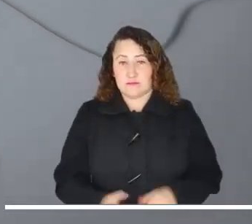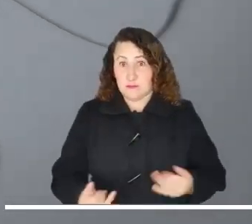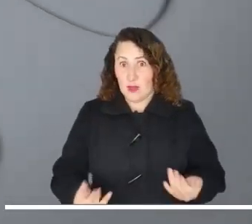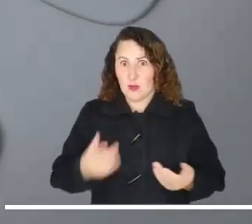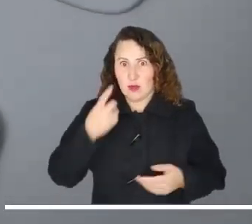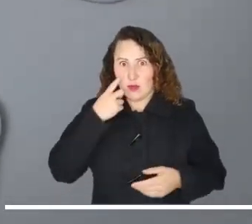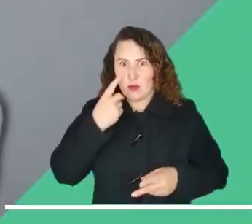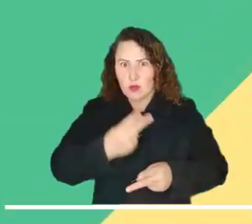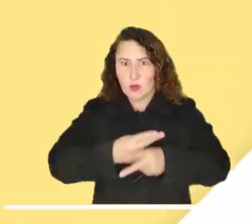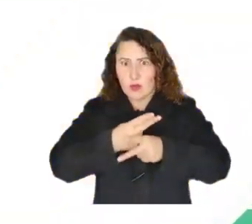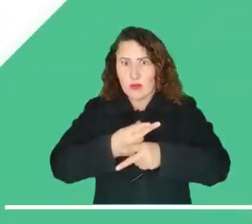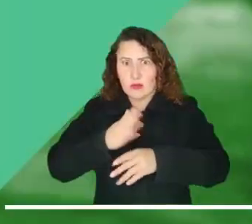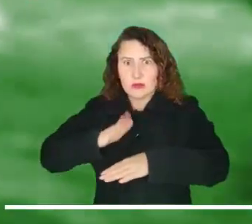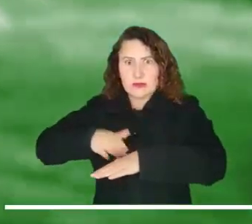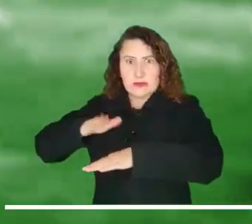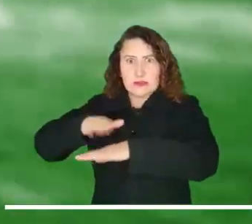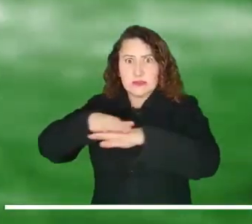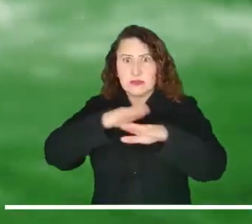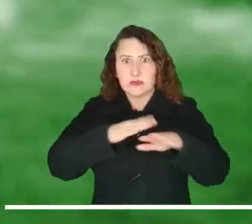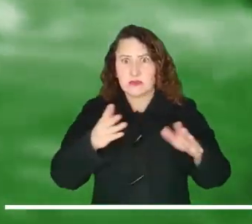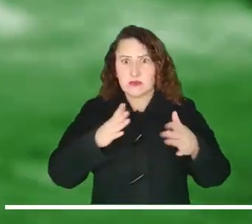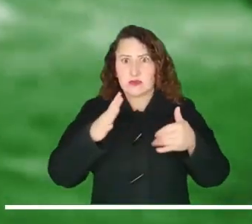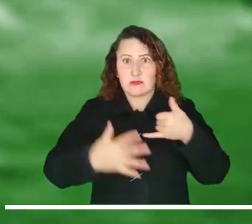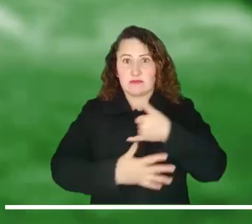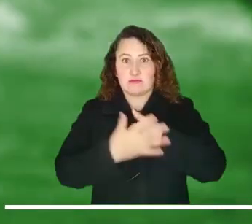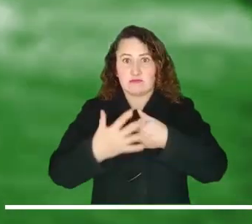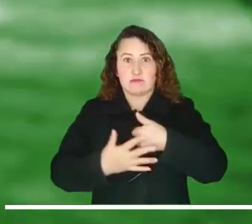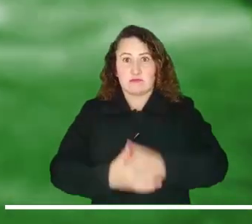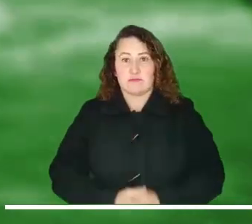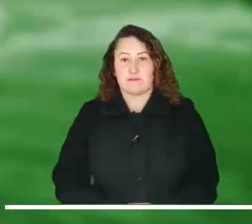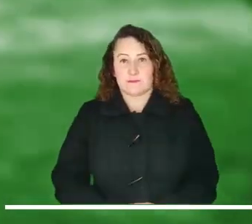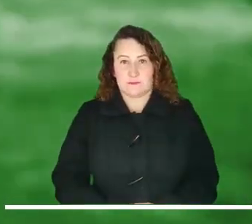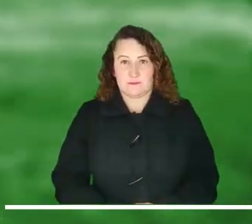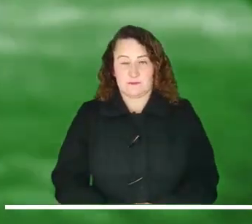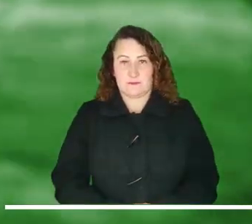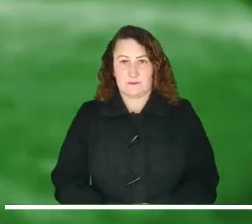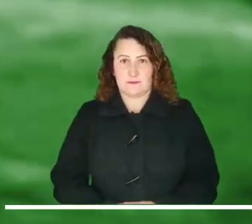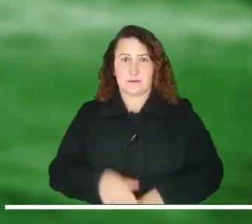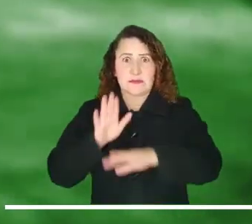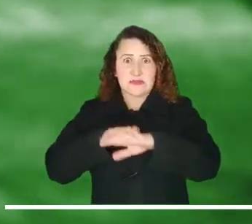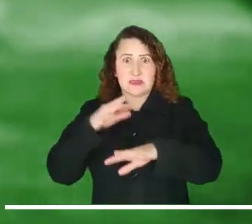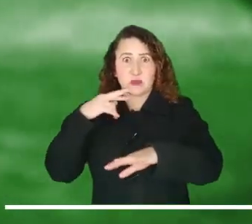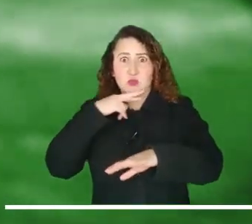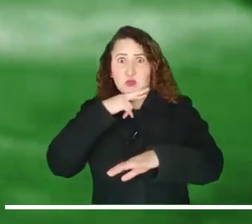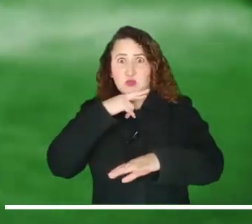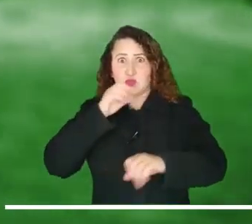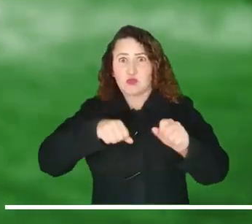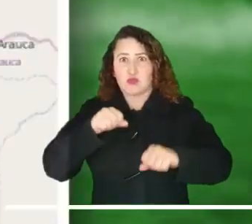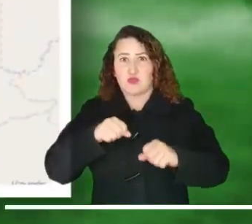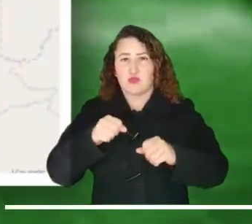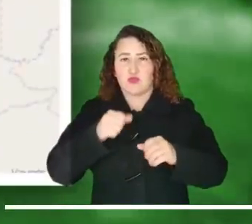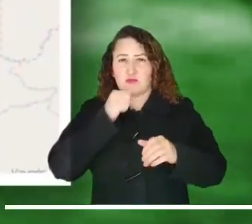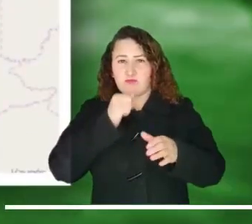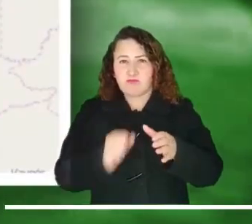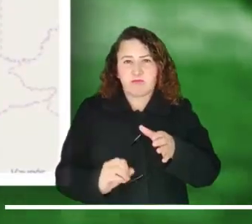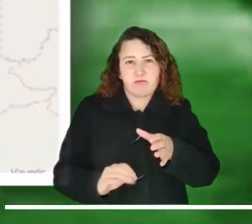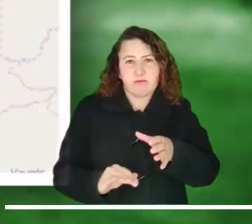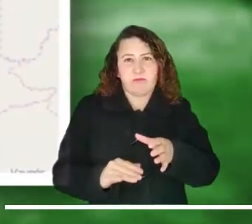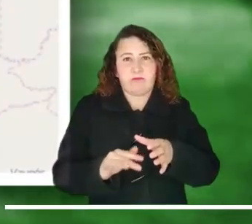en la ciudad. En esta sección les presentamos las alertas más relevantes en todo el territorio nacional.